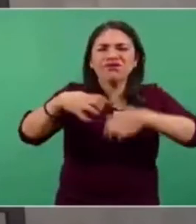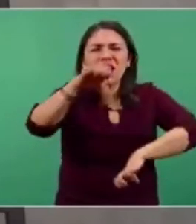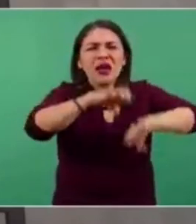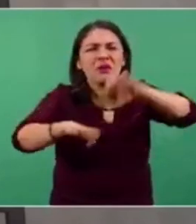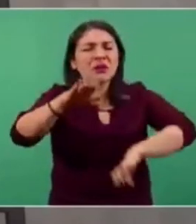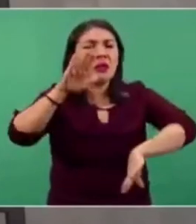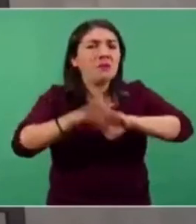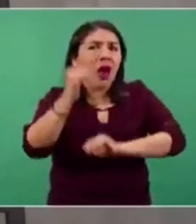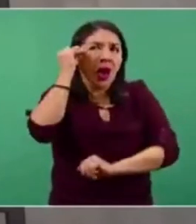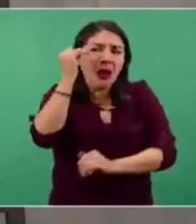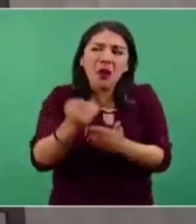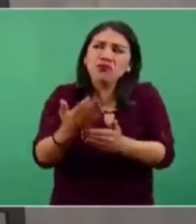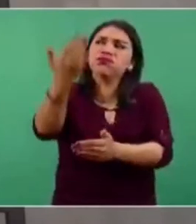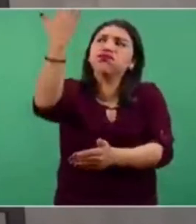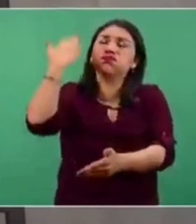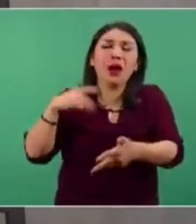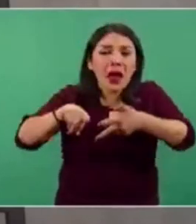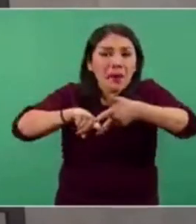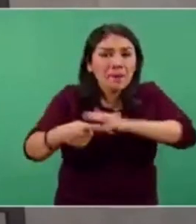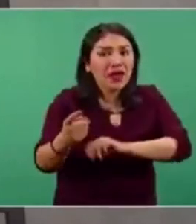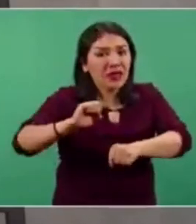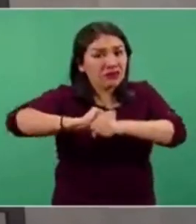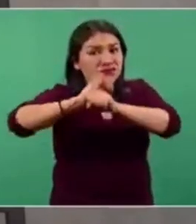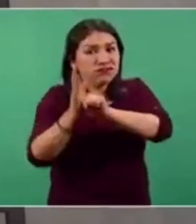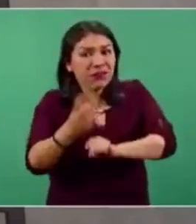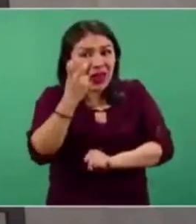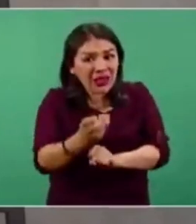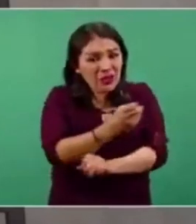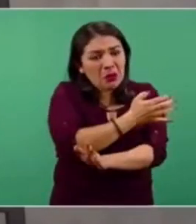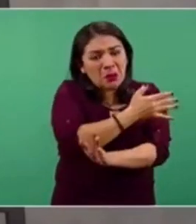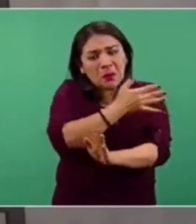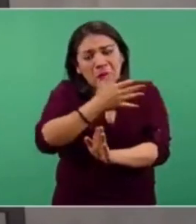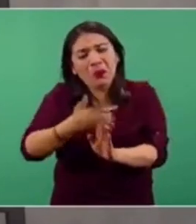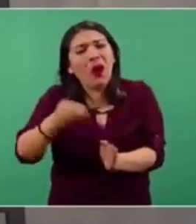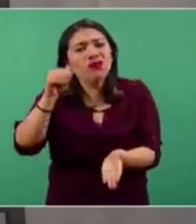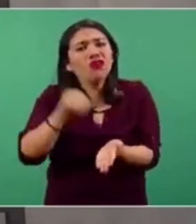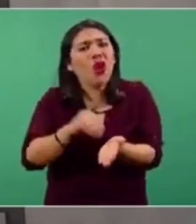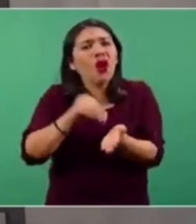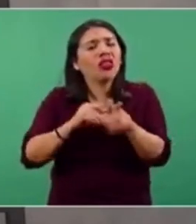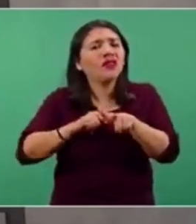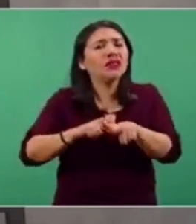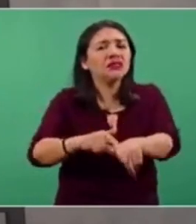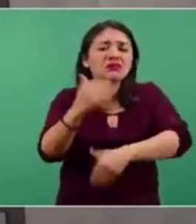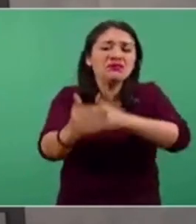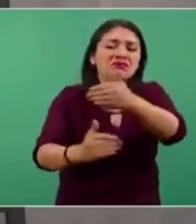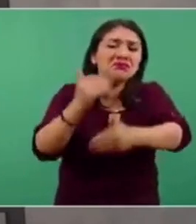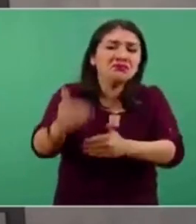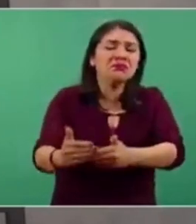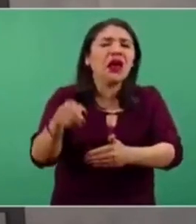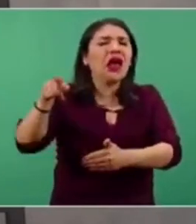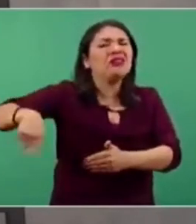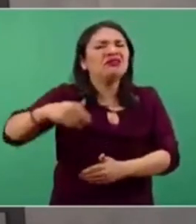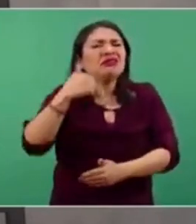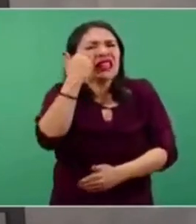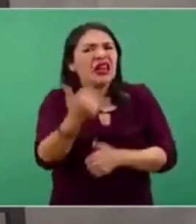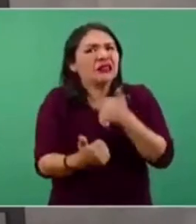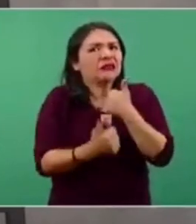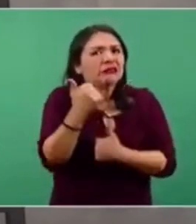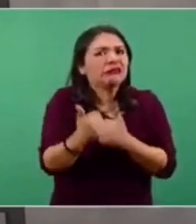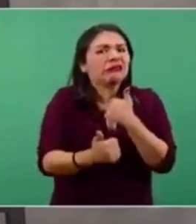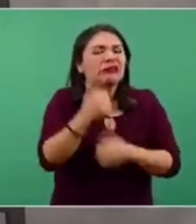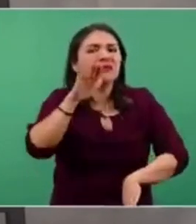Durante toda la epidemia, y la verdad es que dudo que cambien de actitud, han buscado sacar